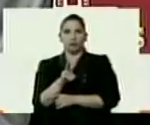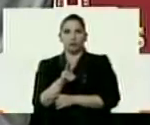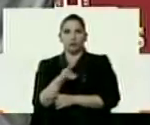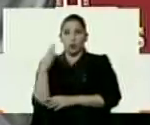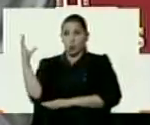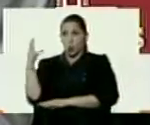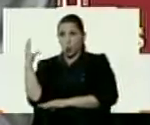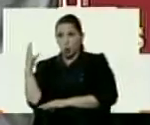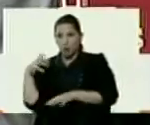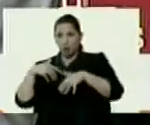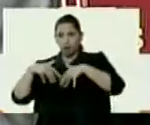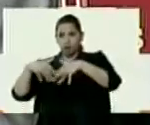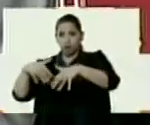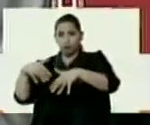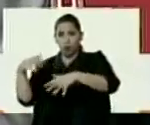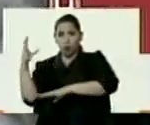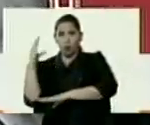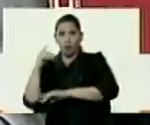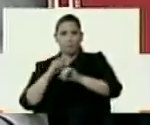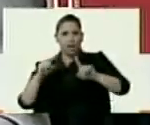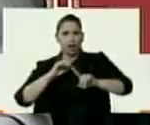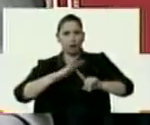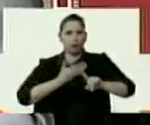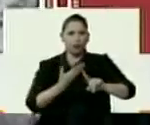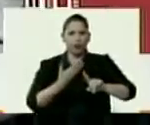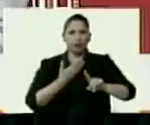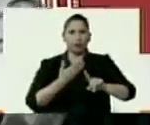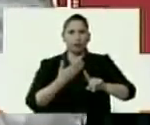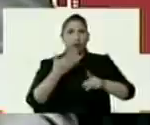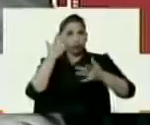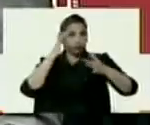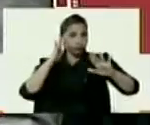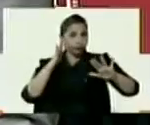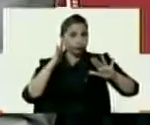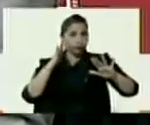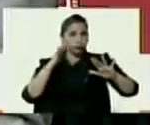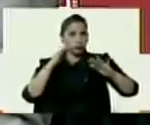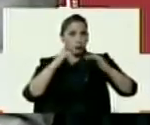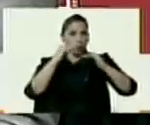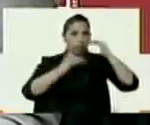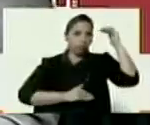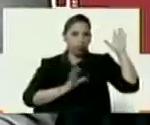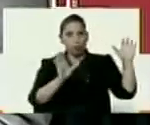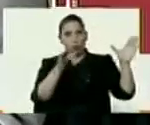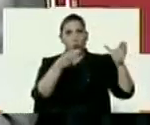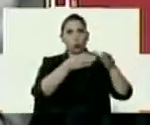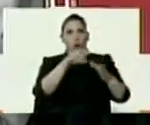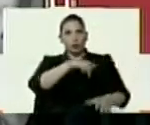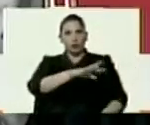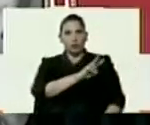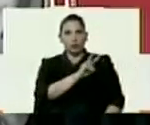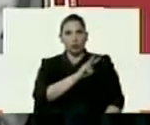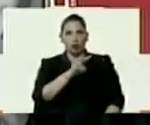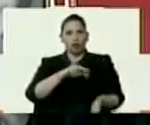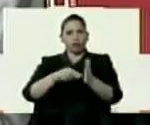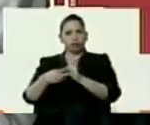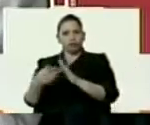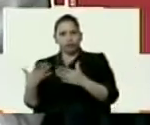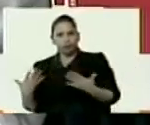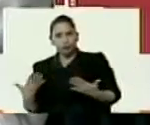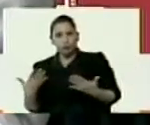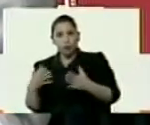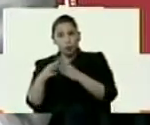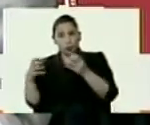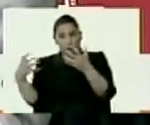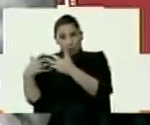Colombia, el ejército colombiano para poder tratar de desactivar a esos grupos. Es decir, en toda